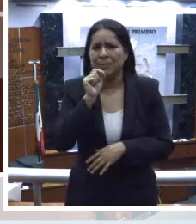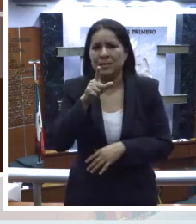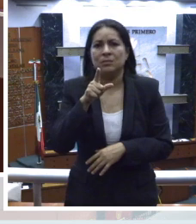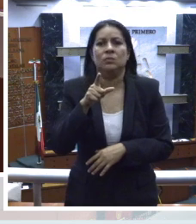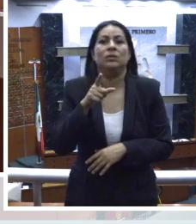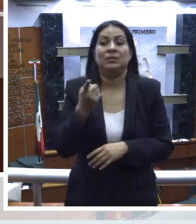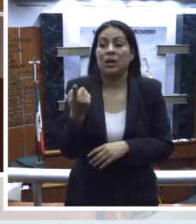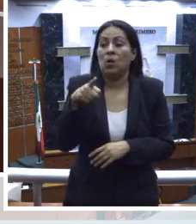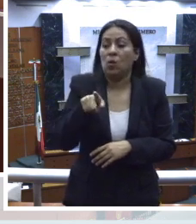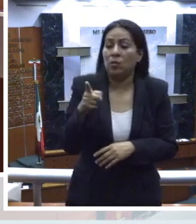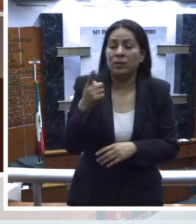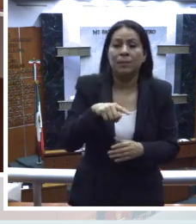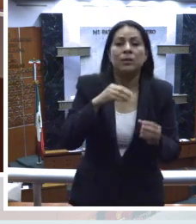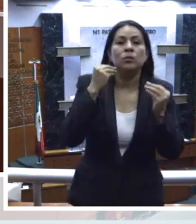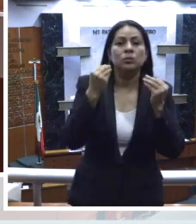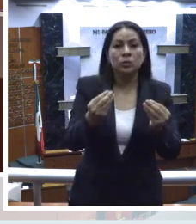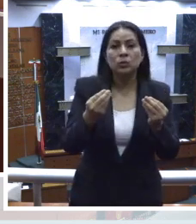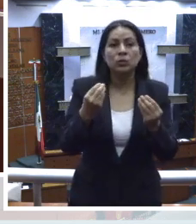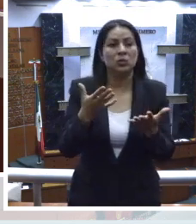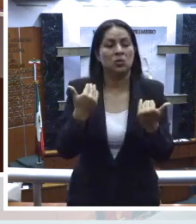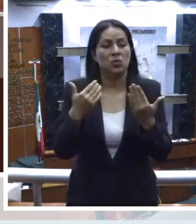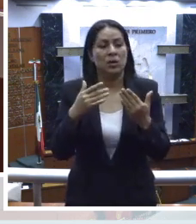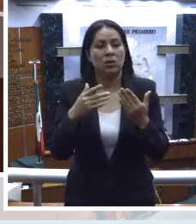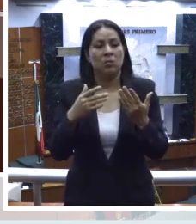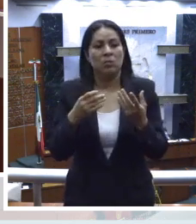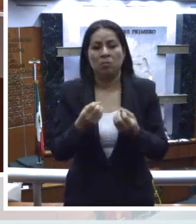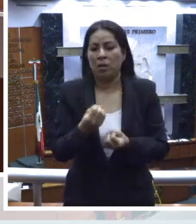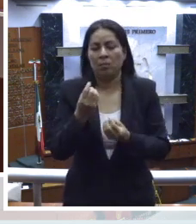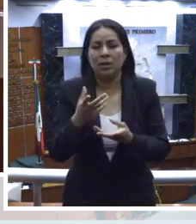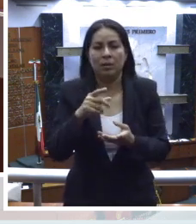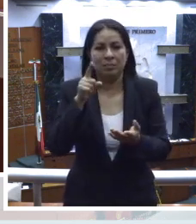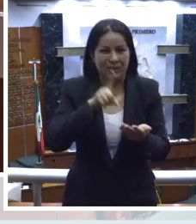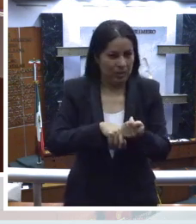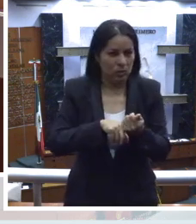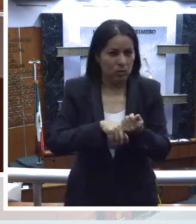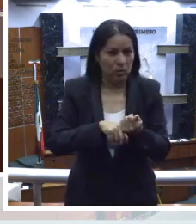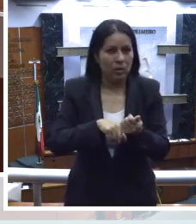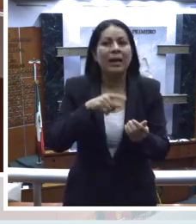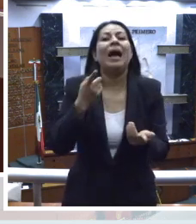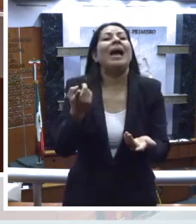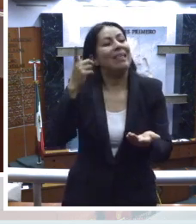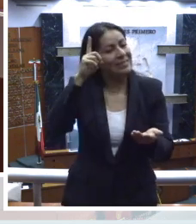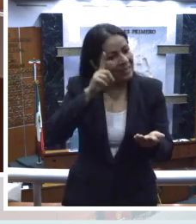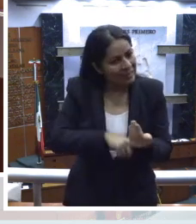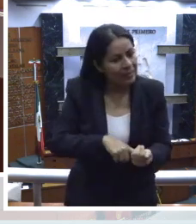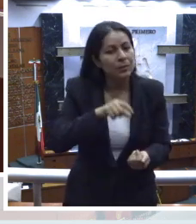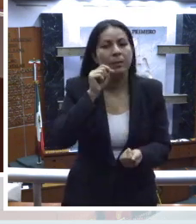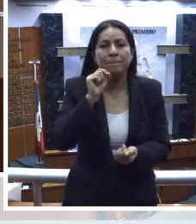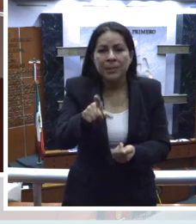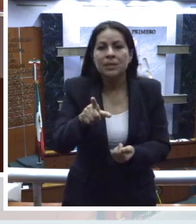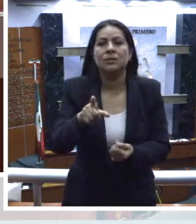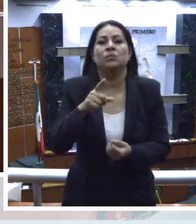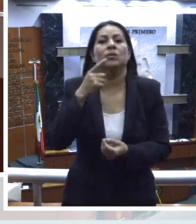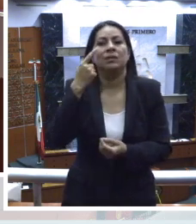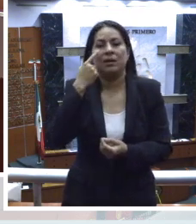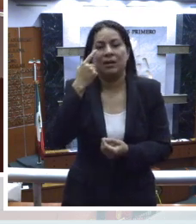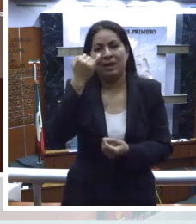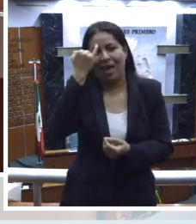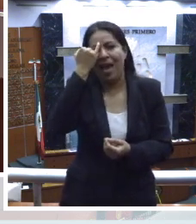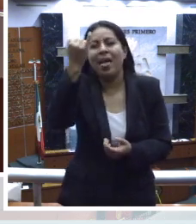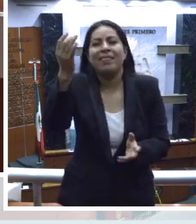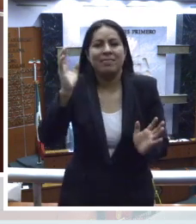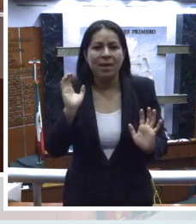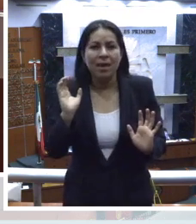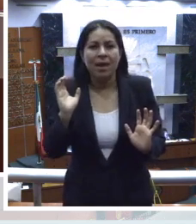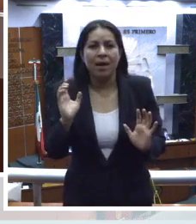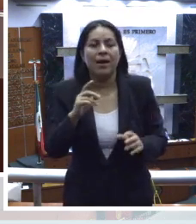diversos ordenamientos y cuando no se encuentra de forma expresa, está presente en función de la interpretación. Se